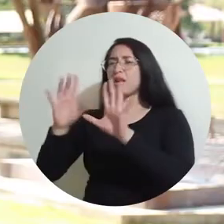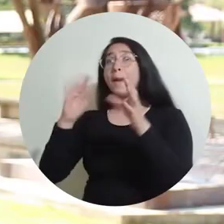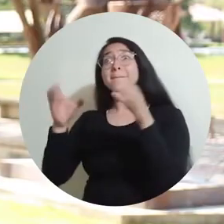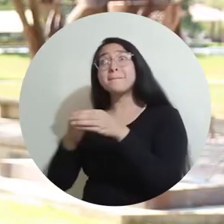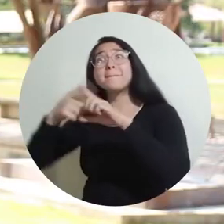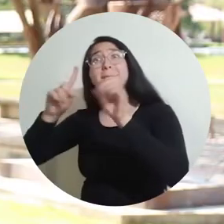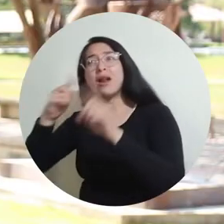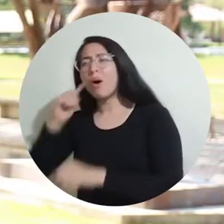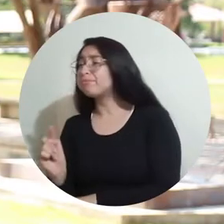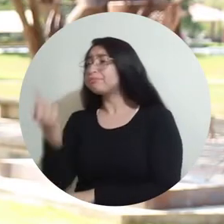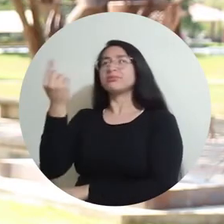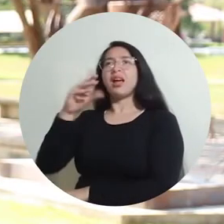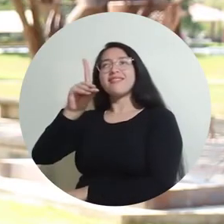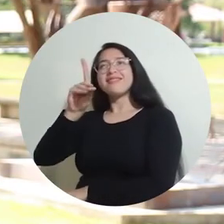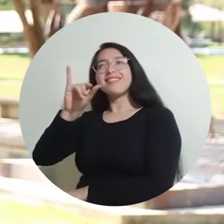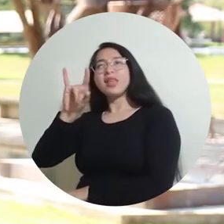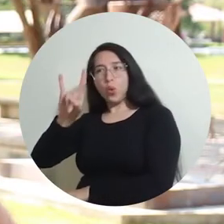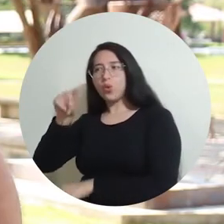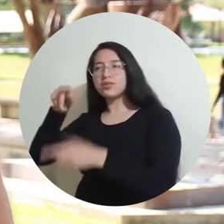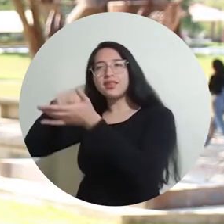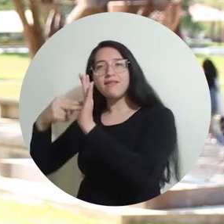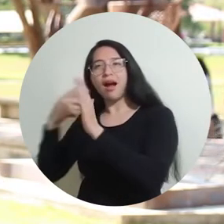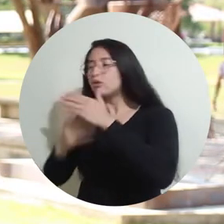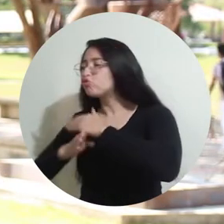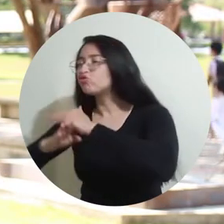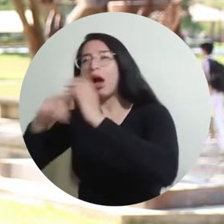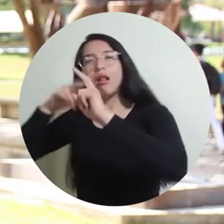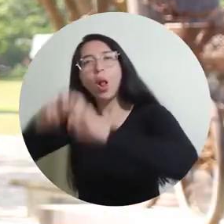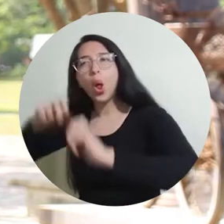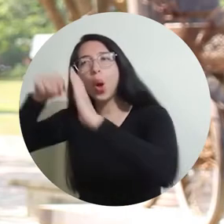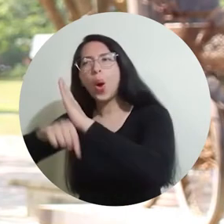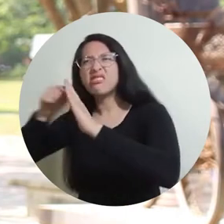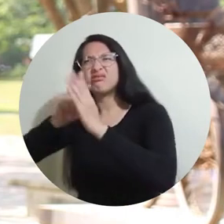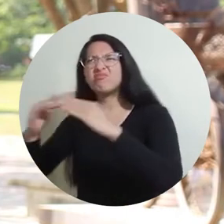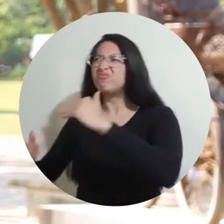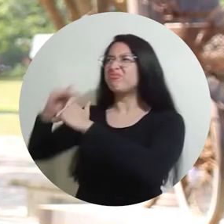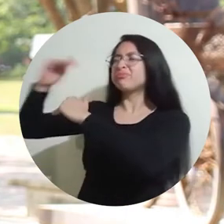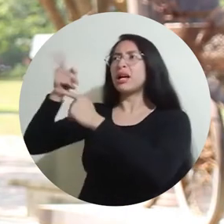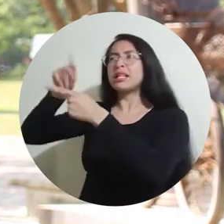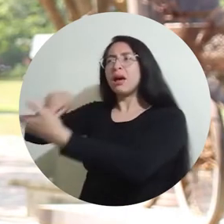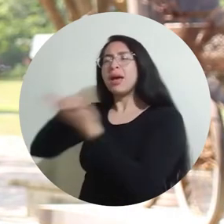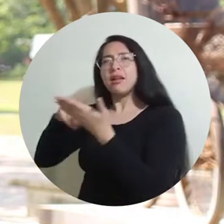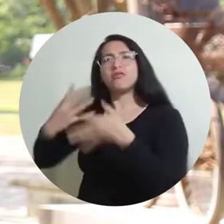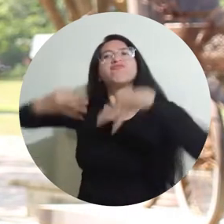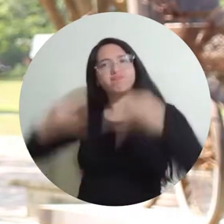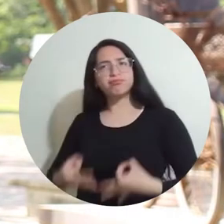con el experimento NOVA, pero DUNE, como les digo, siendo una extensión, una continuación de esta investigación internacional sobre neutrinos,